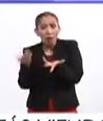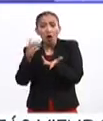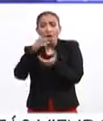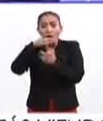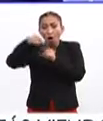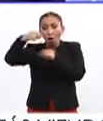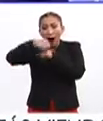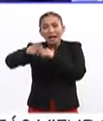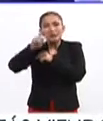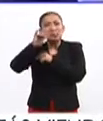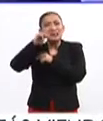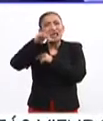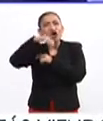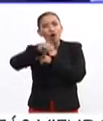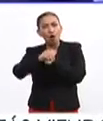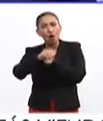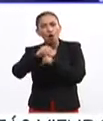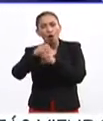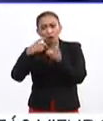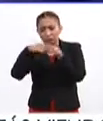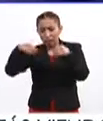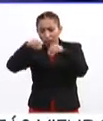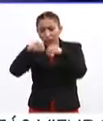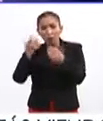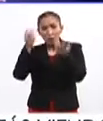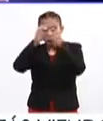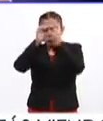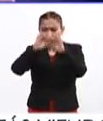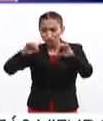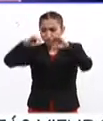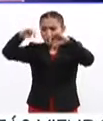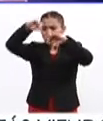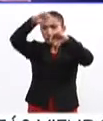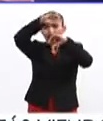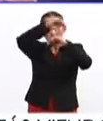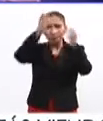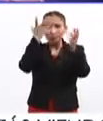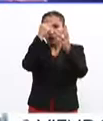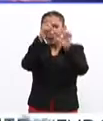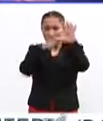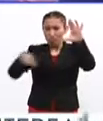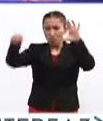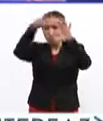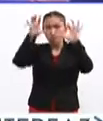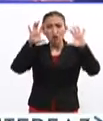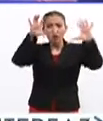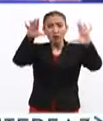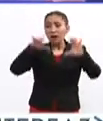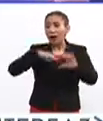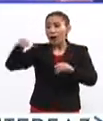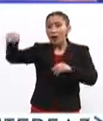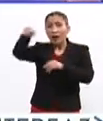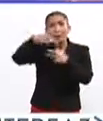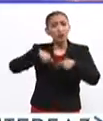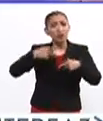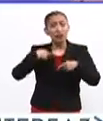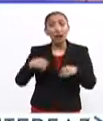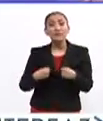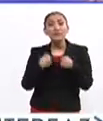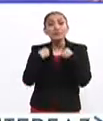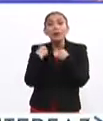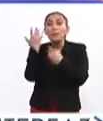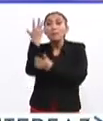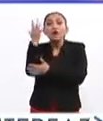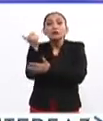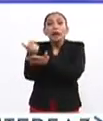pino una cantidad extraordinaria de coronas, de adornos. Pero se van a encontrar con gente, con gente que vive del